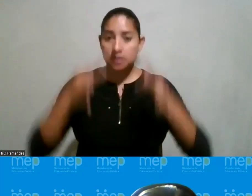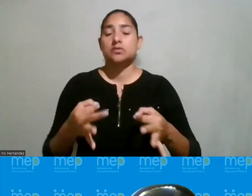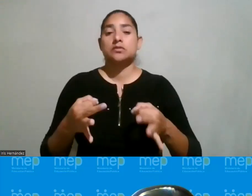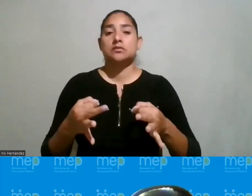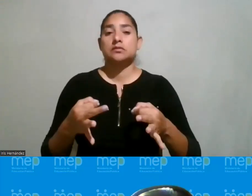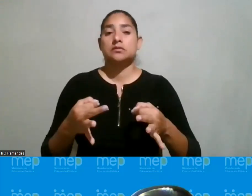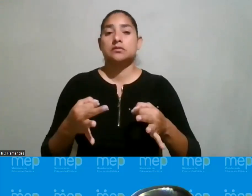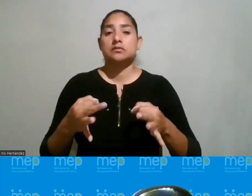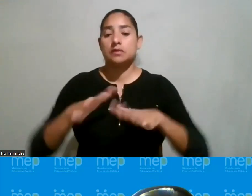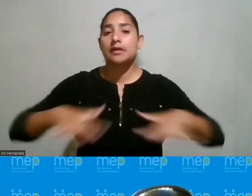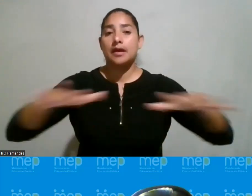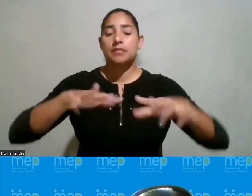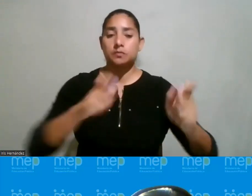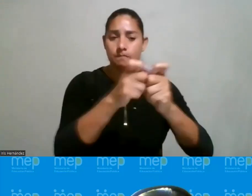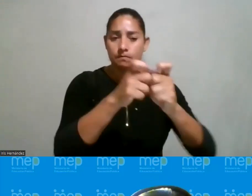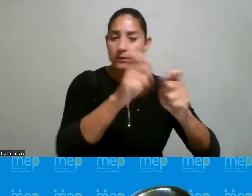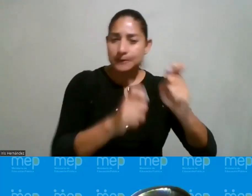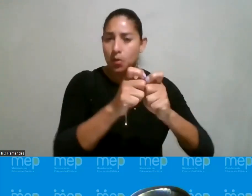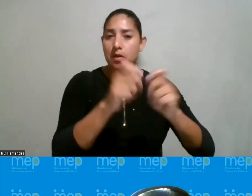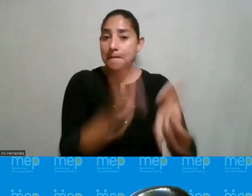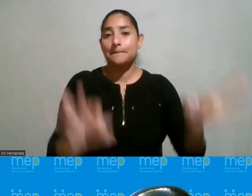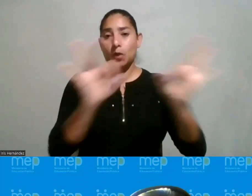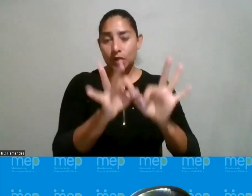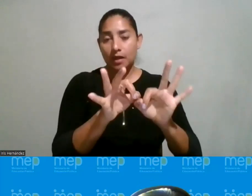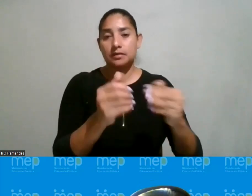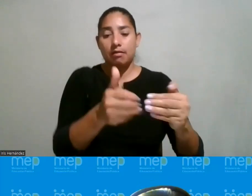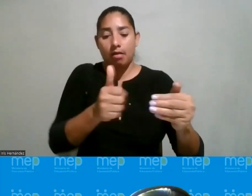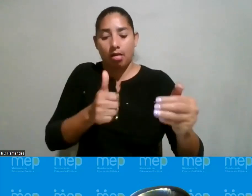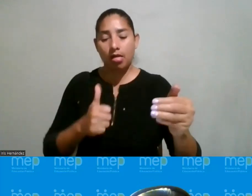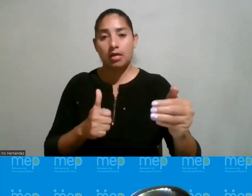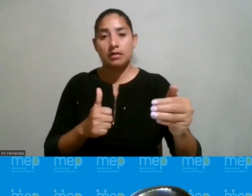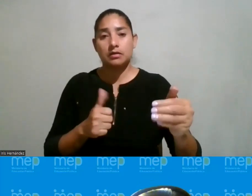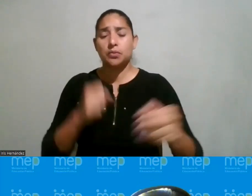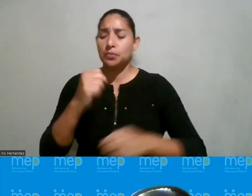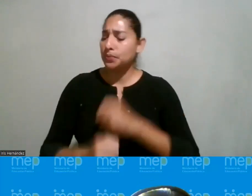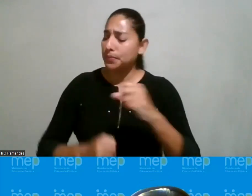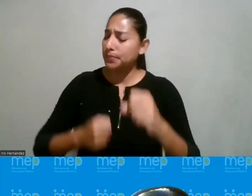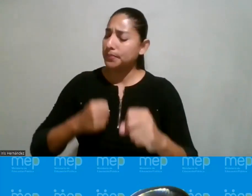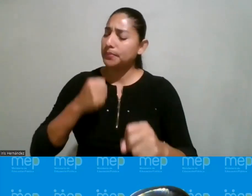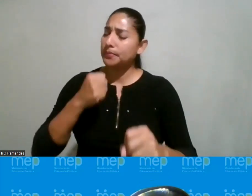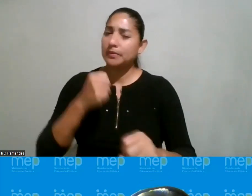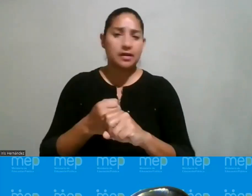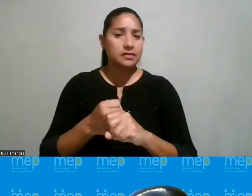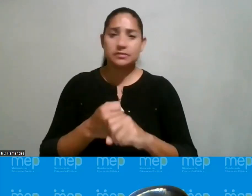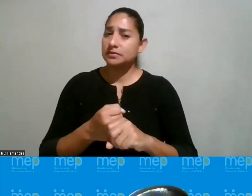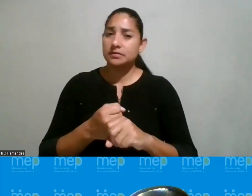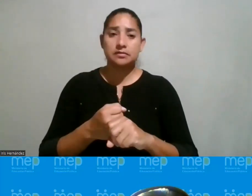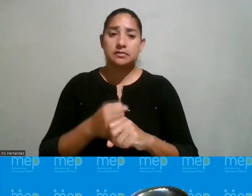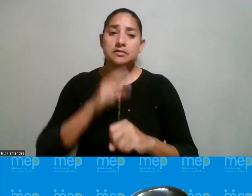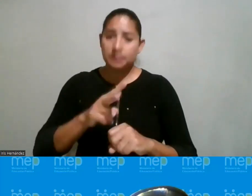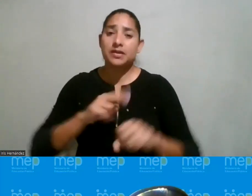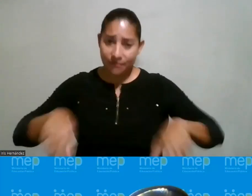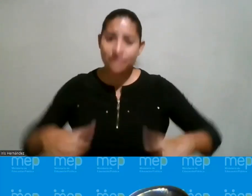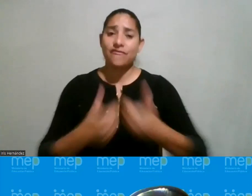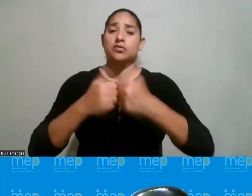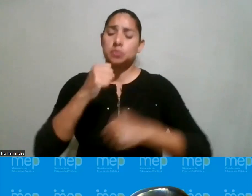en los campos clave etcétera y que se le ha desde hace miles de años y ese es el reto que tenemos